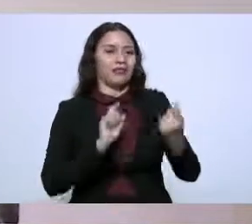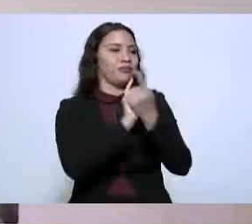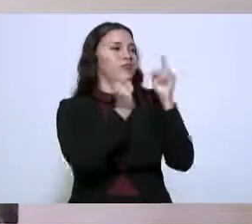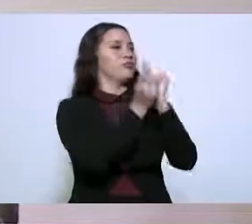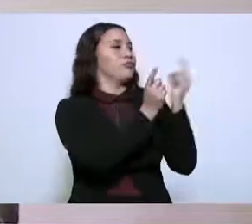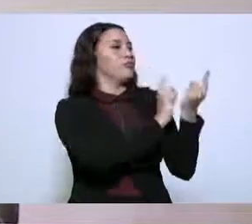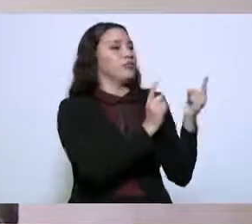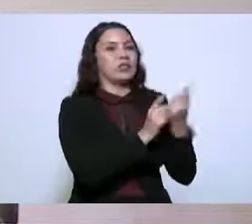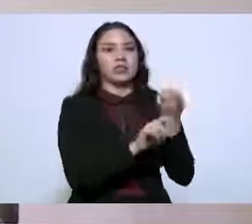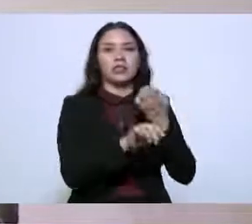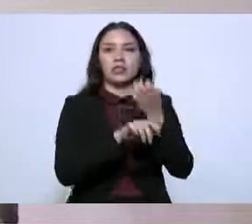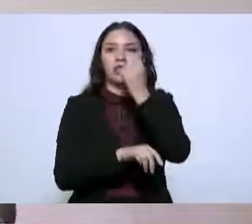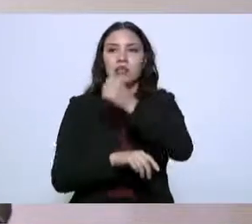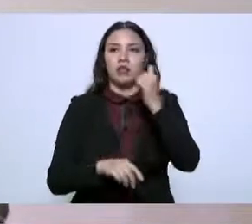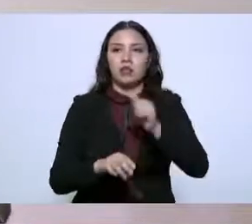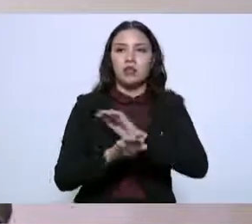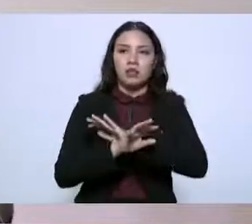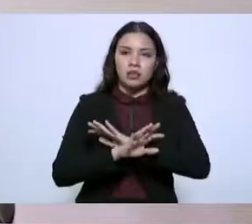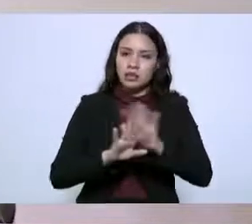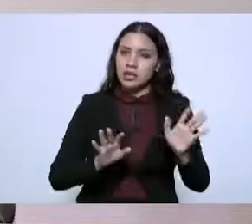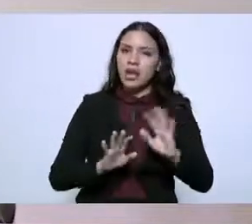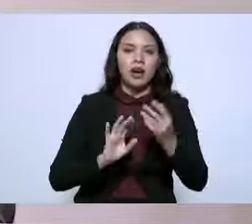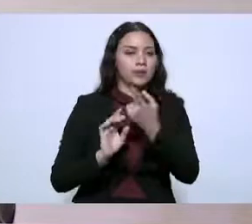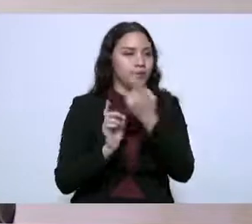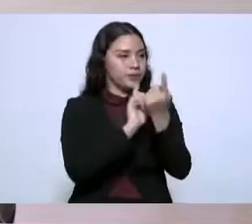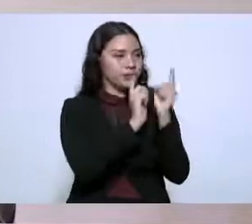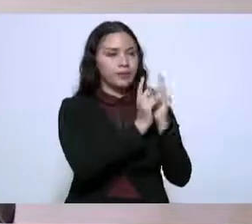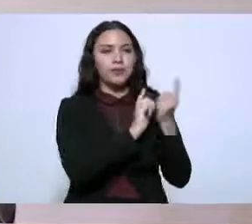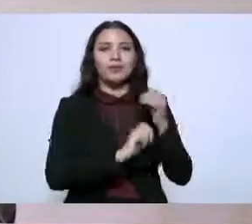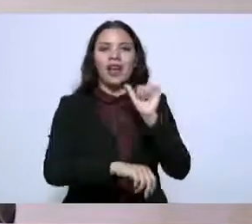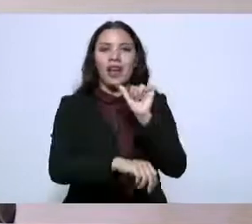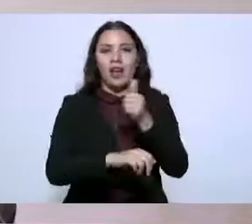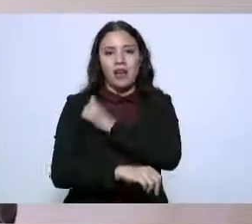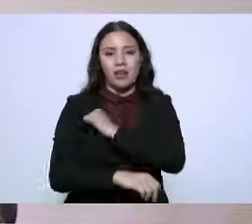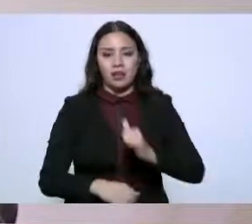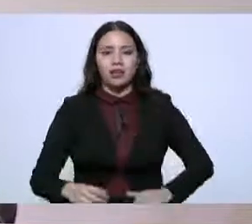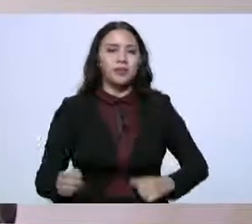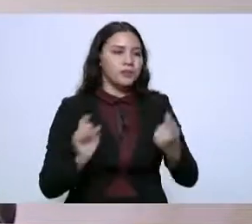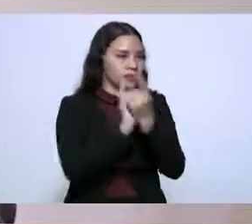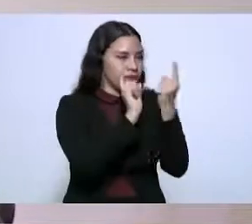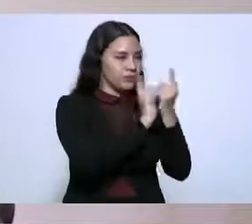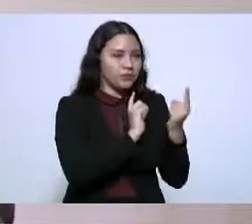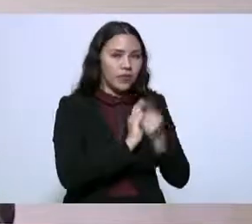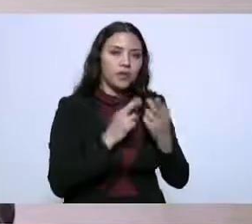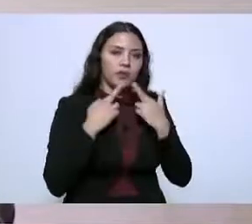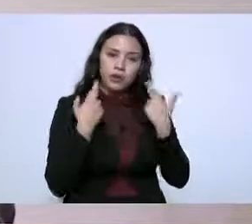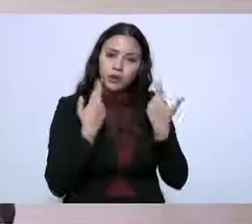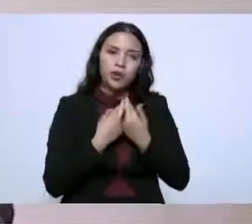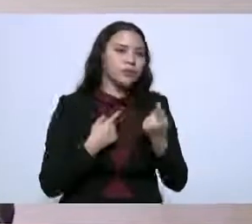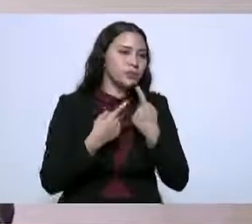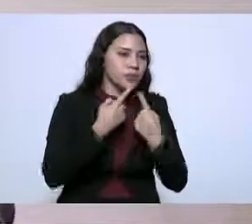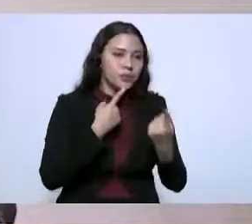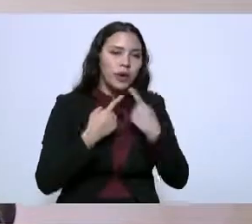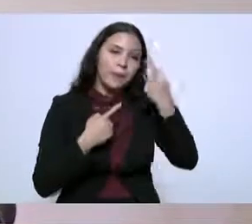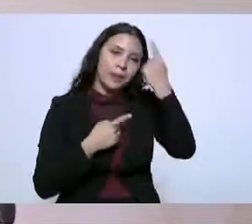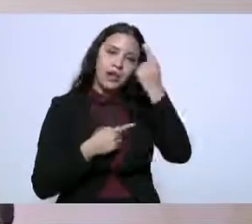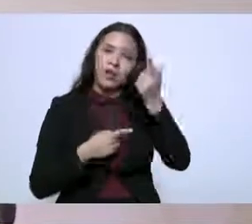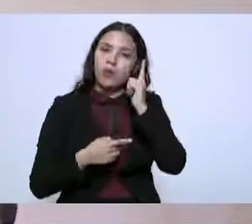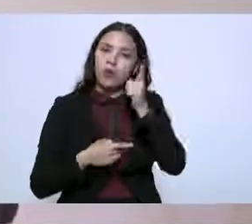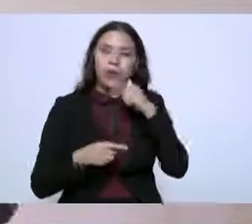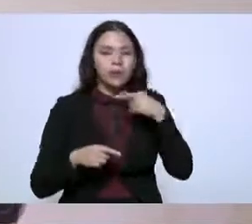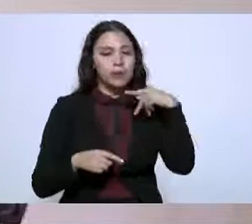juntamos a platicar, asistieron los 43 alcaldes y tuvimos una reunión muy productiva de trabajo.